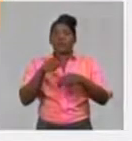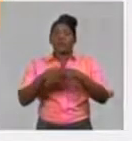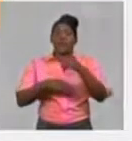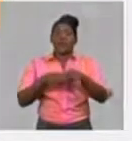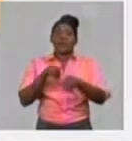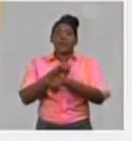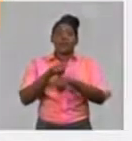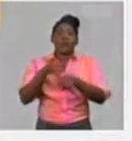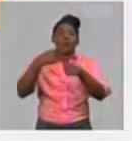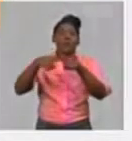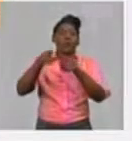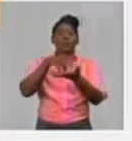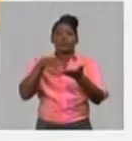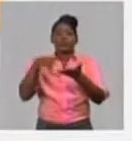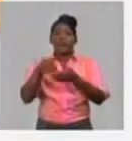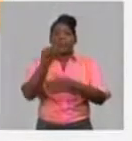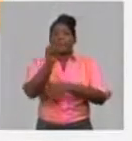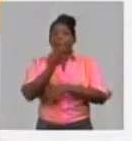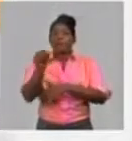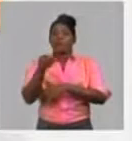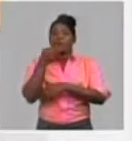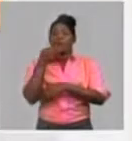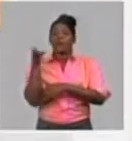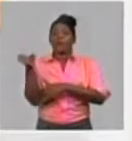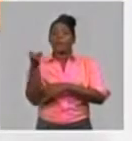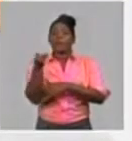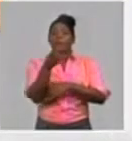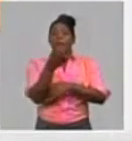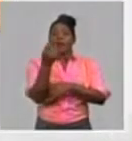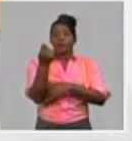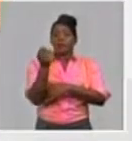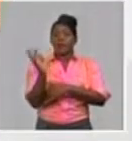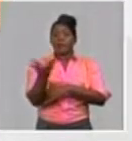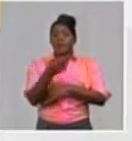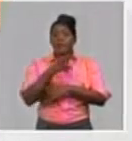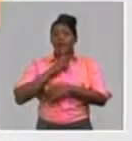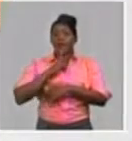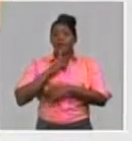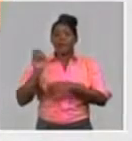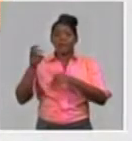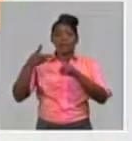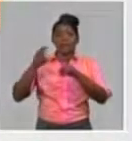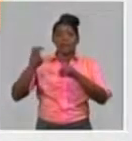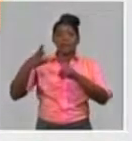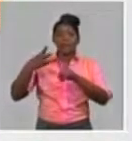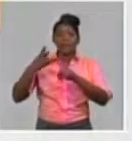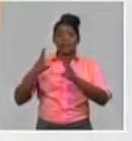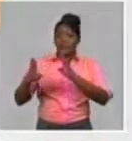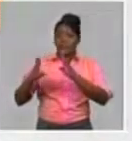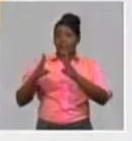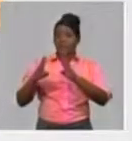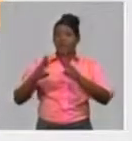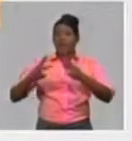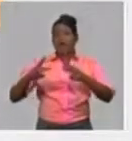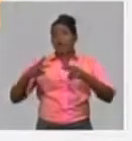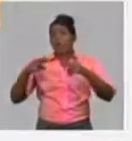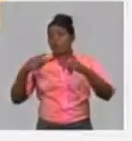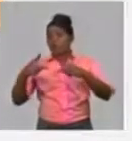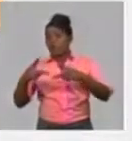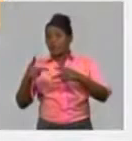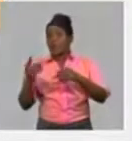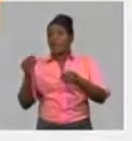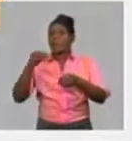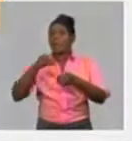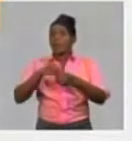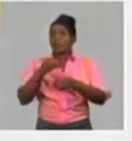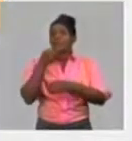por los rectores cobradores en el domicilio. Ya en la segunda y la tercera fase, reanudar el cobro en las oficinas comerciales,